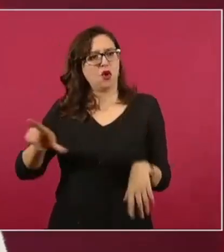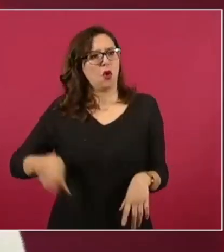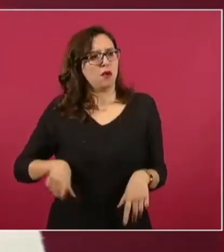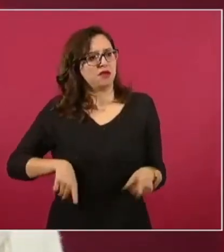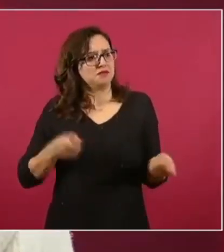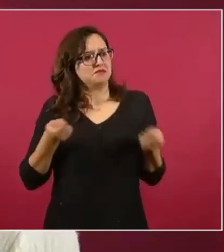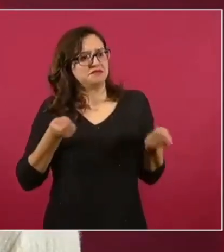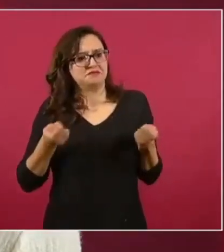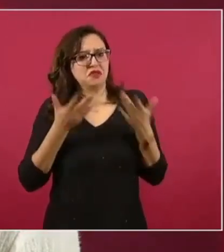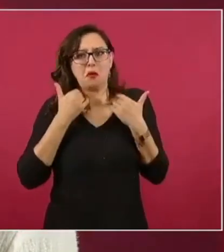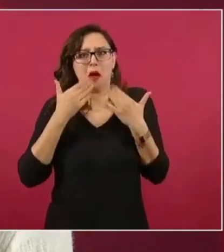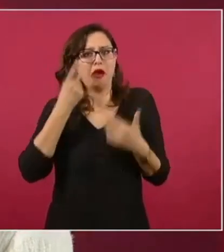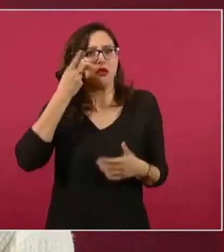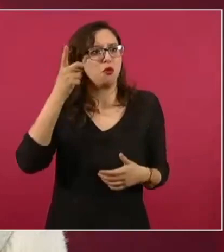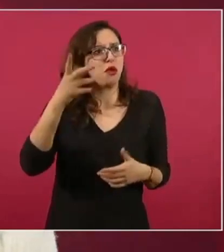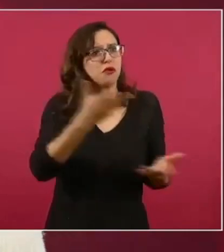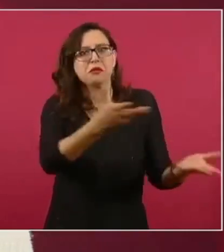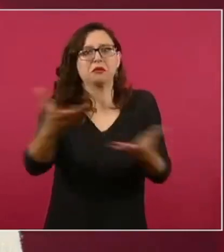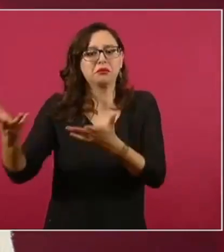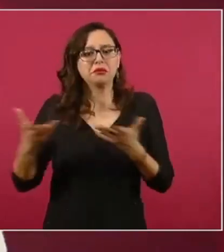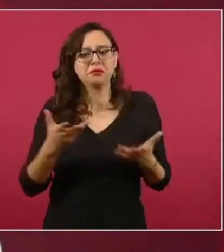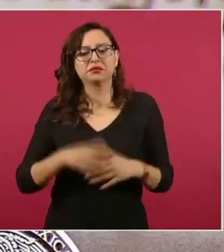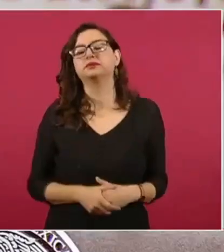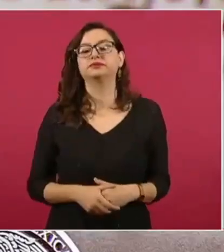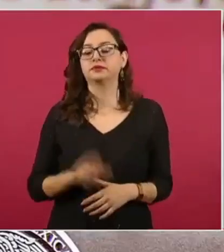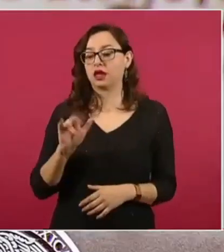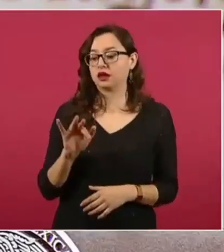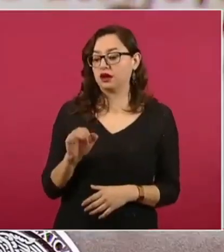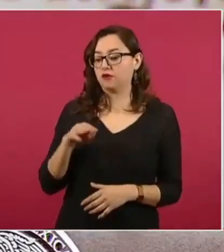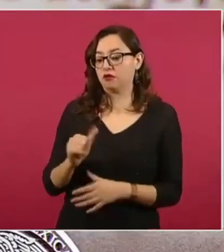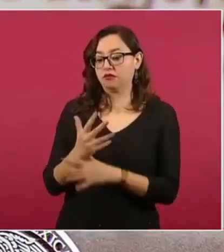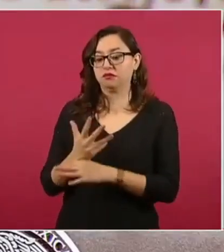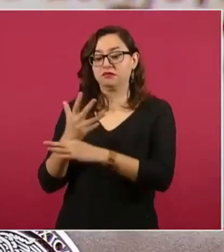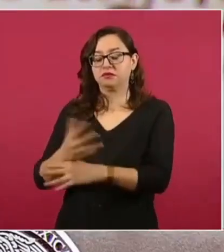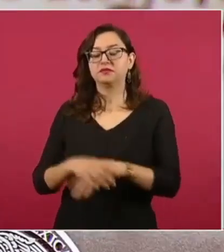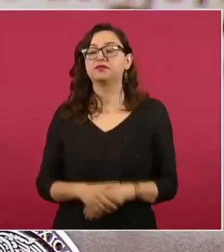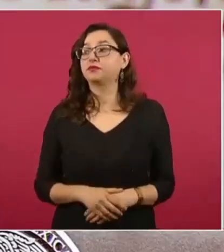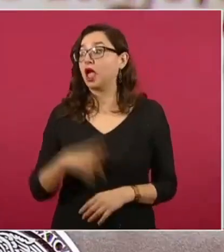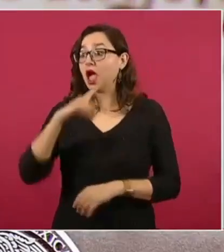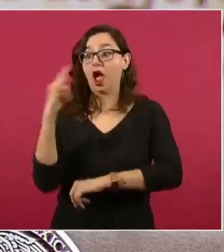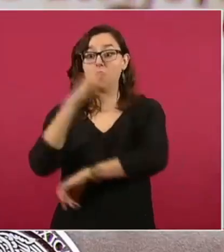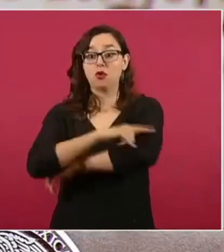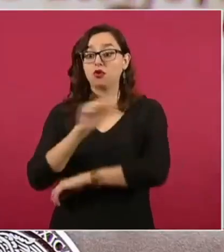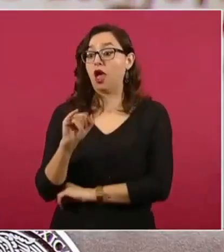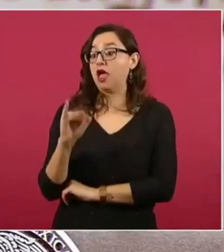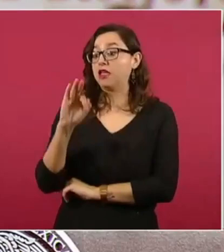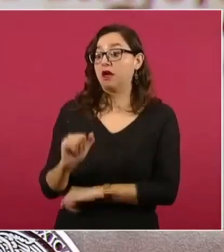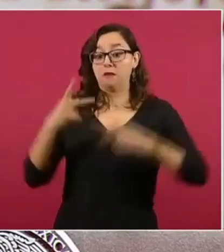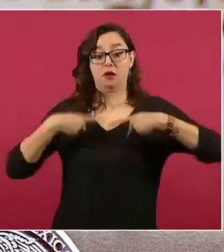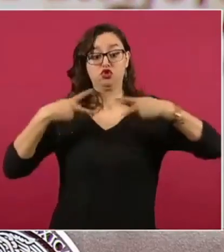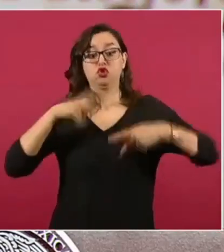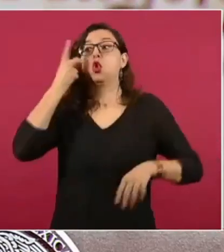el primero de agosto en primera plana una nota titulada piden indemnización por predios del AIFA, en la que el diario